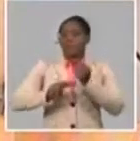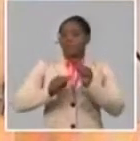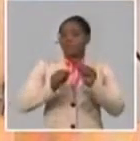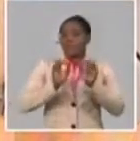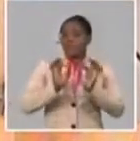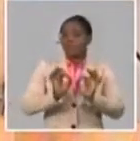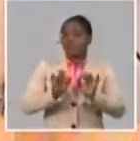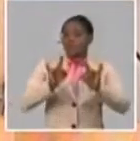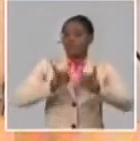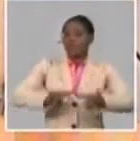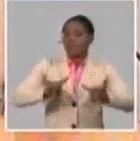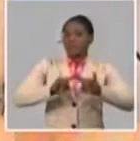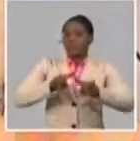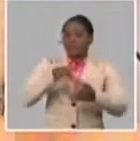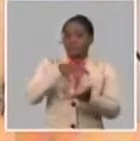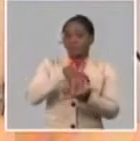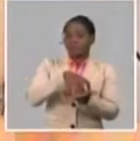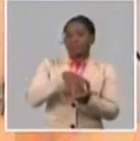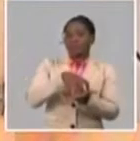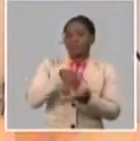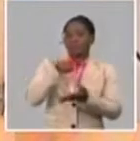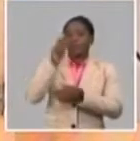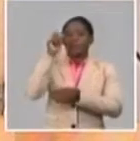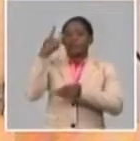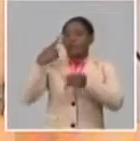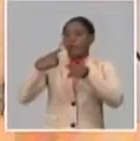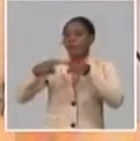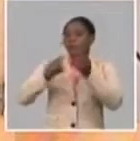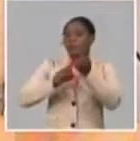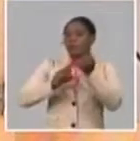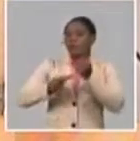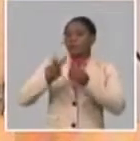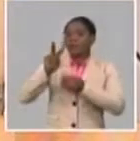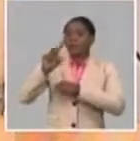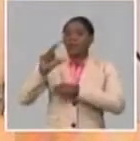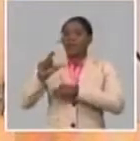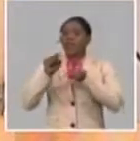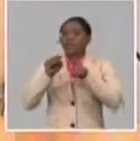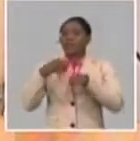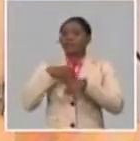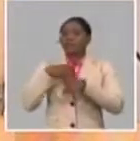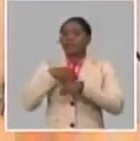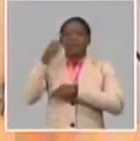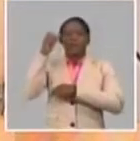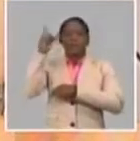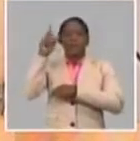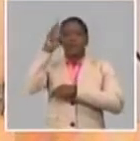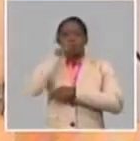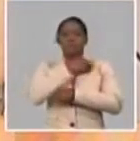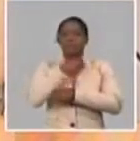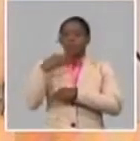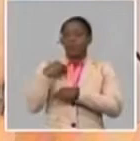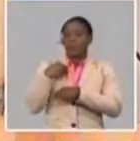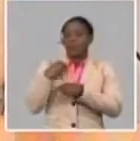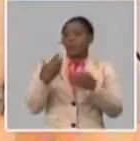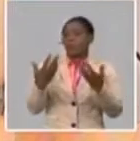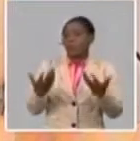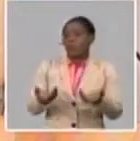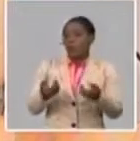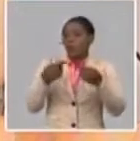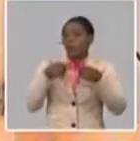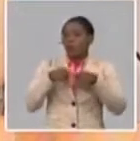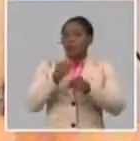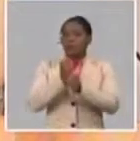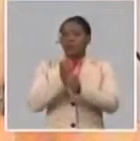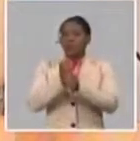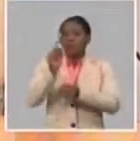universidades, la experiencia, digamos, en Villa Clara, que es una experiencia también que vincula el tema salud con la parte social.